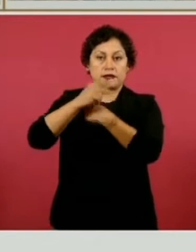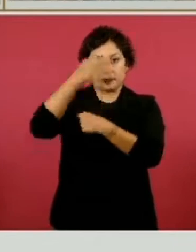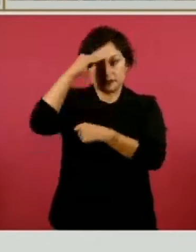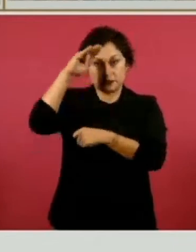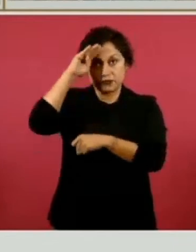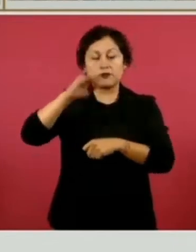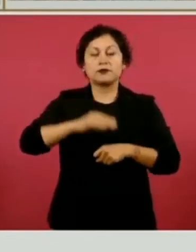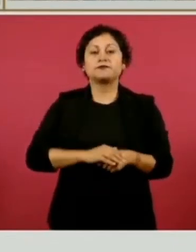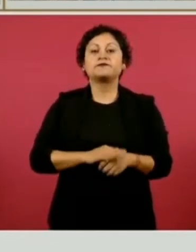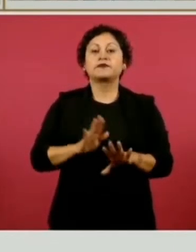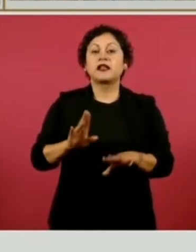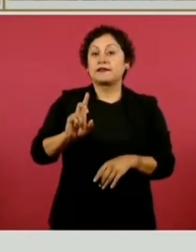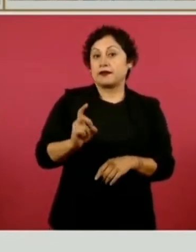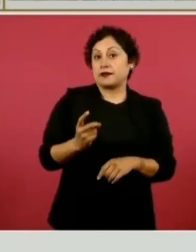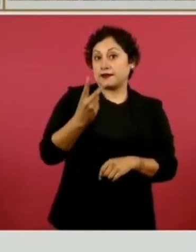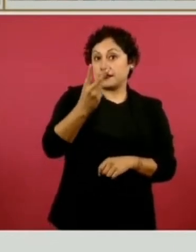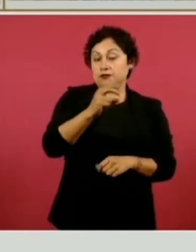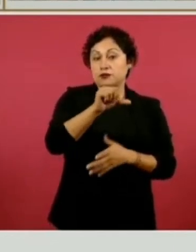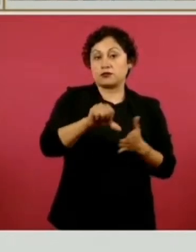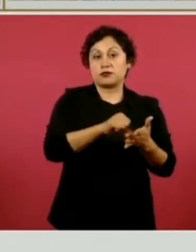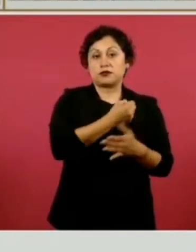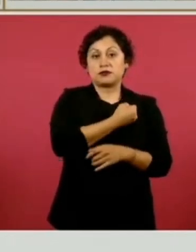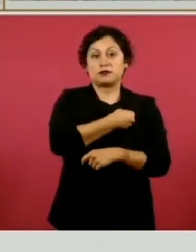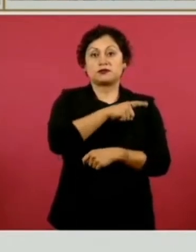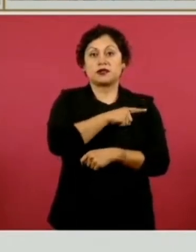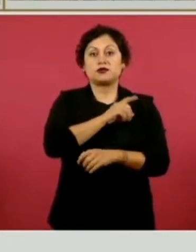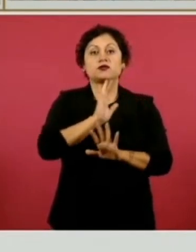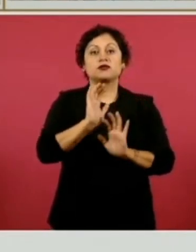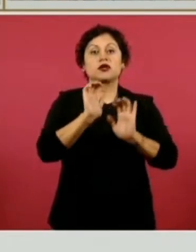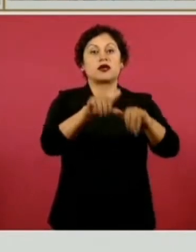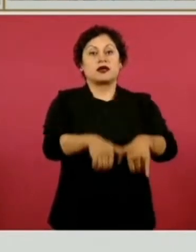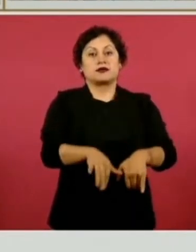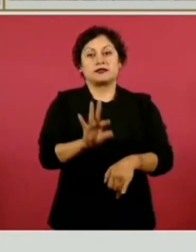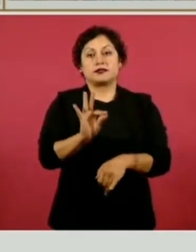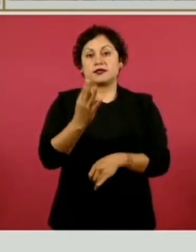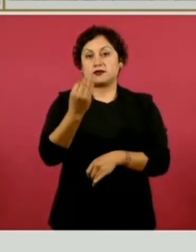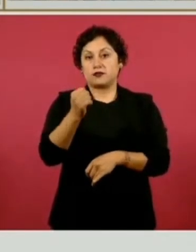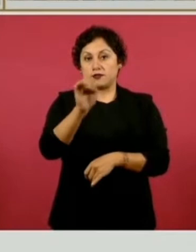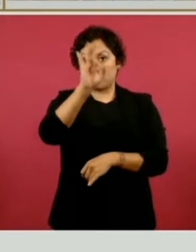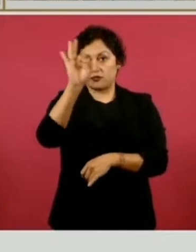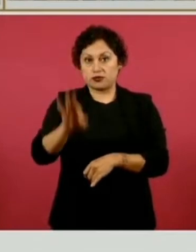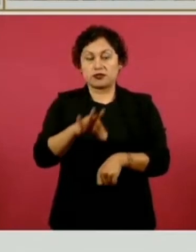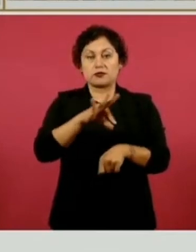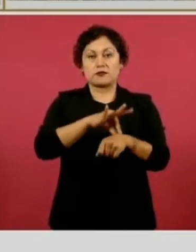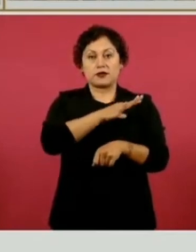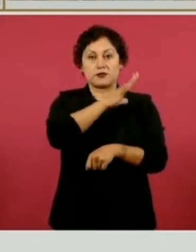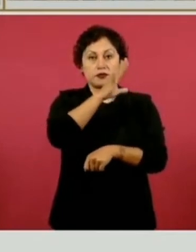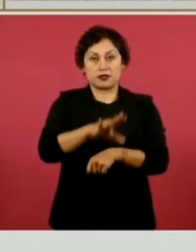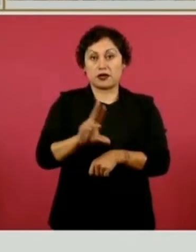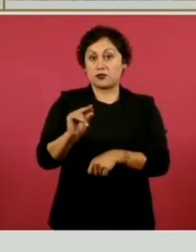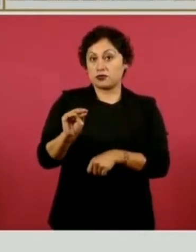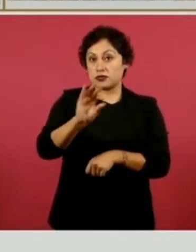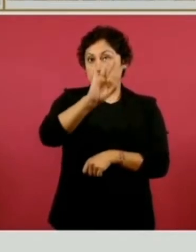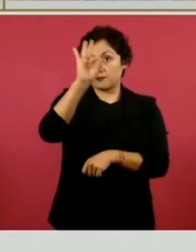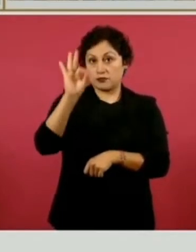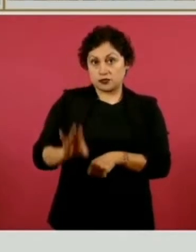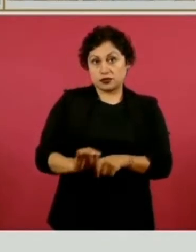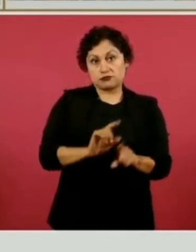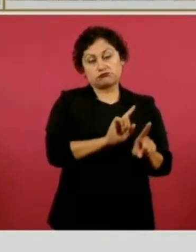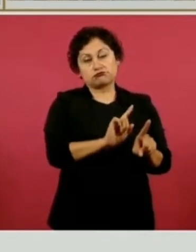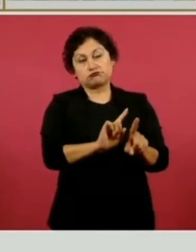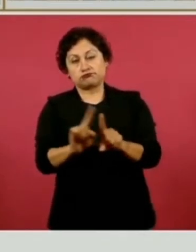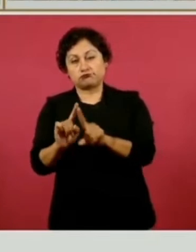centros de salud se han contratado ya el 79 por ciento de los médicos generales y el 80 por ciento de las distintas